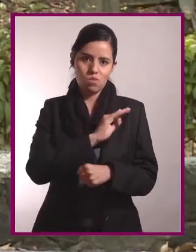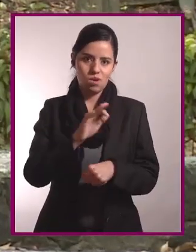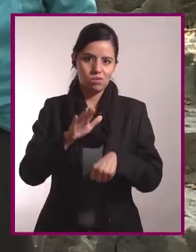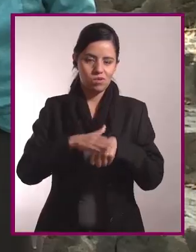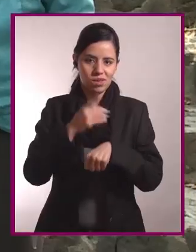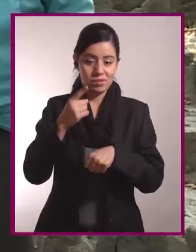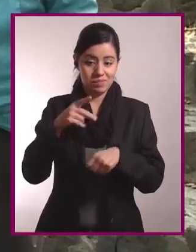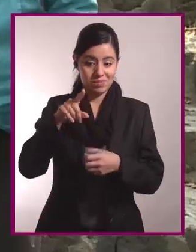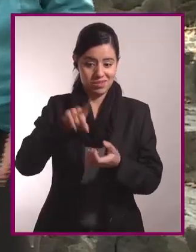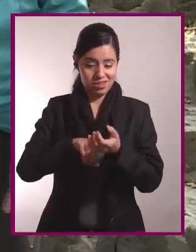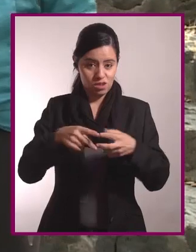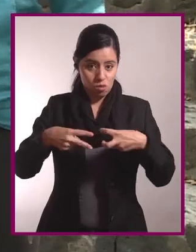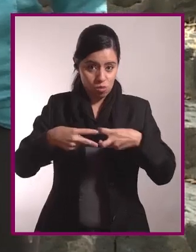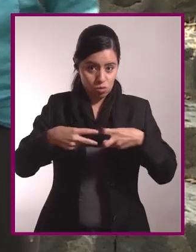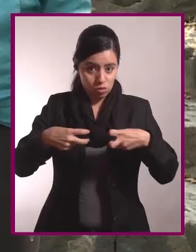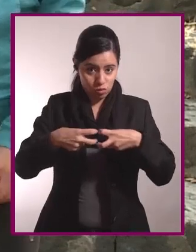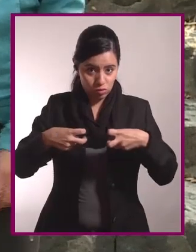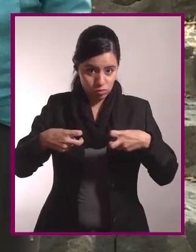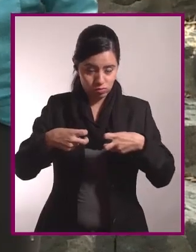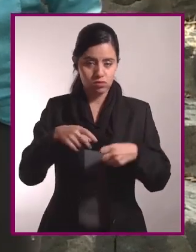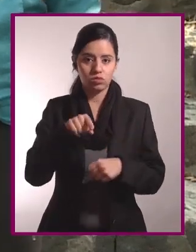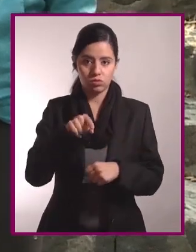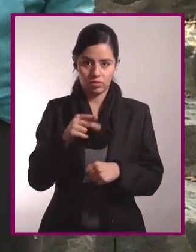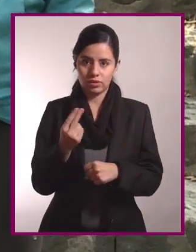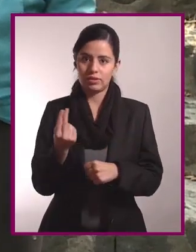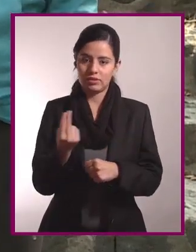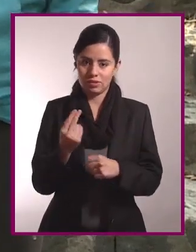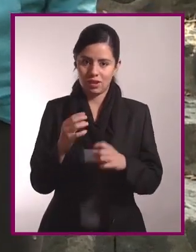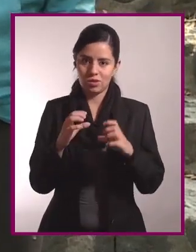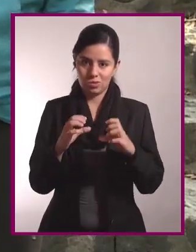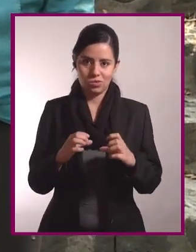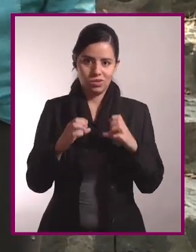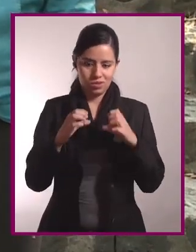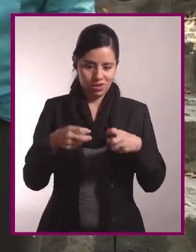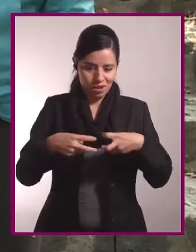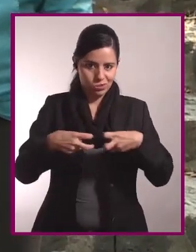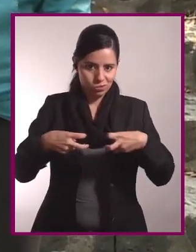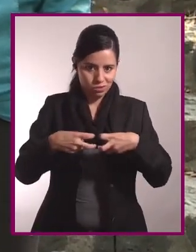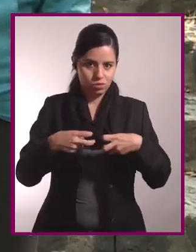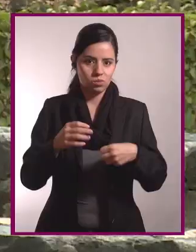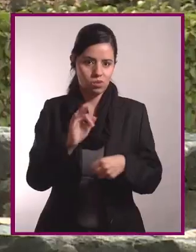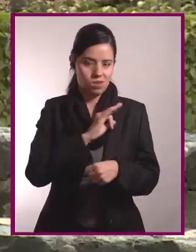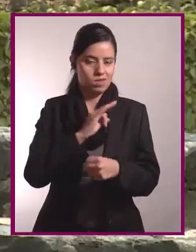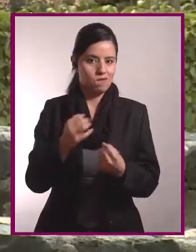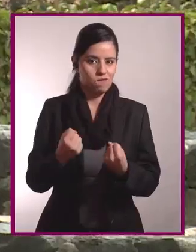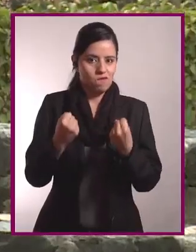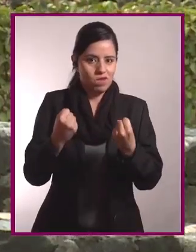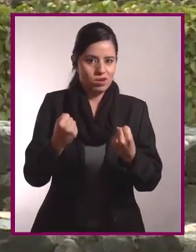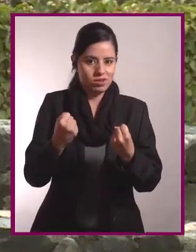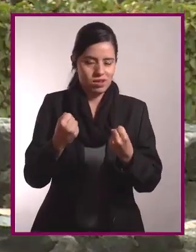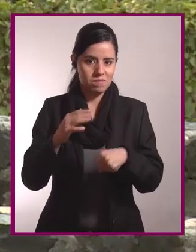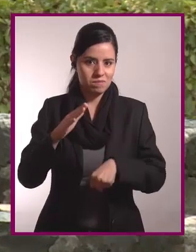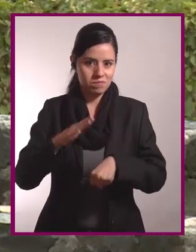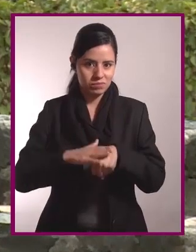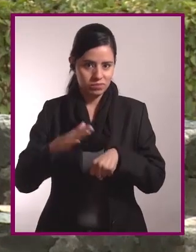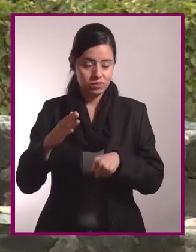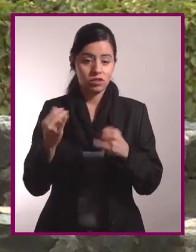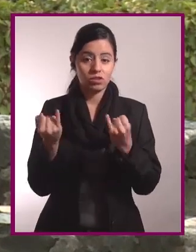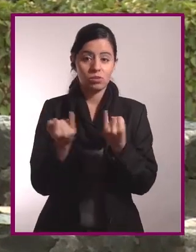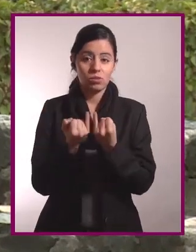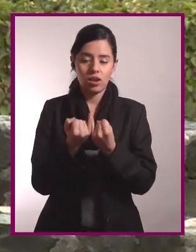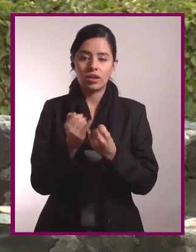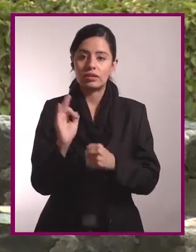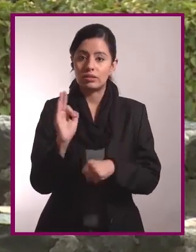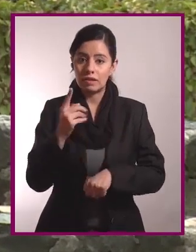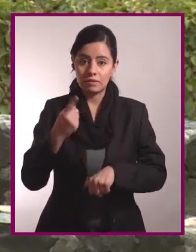músculos. Cuidar y ejercitar alguno de tus músculos ayuda a incrementar tu fuerza. También previene enfermedades